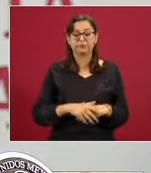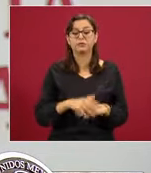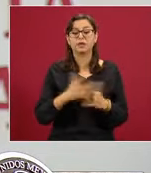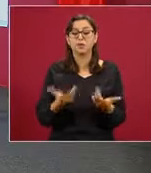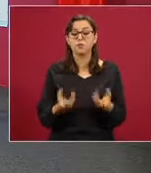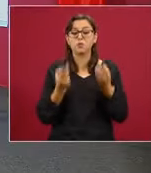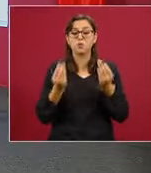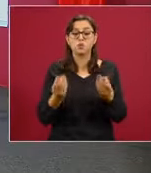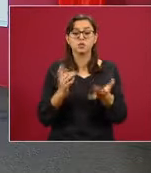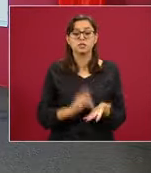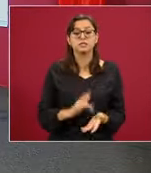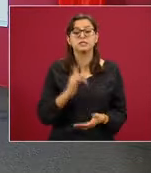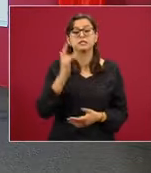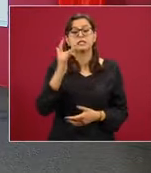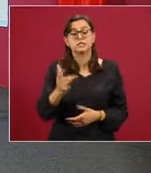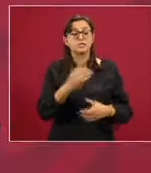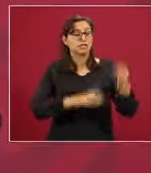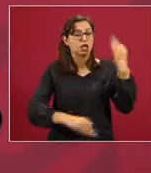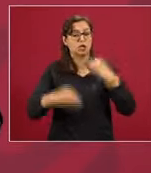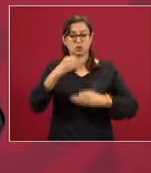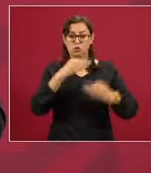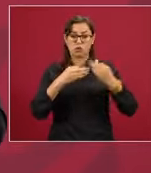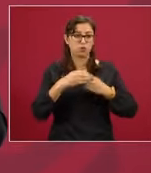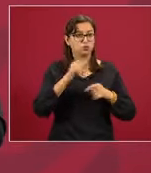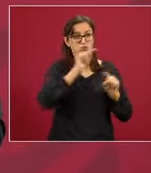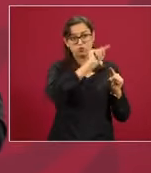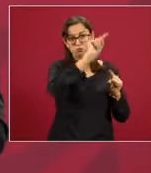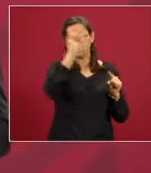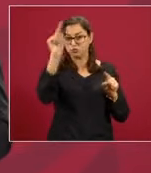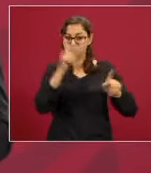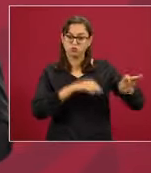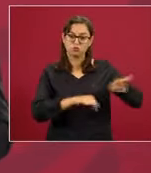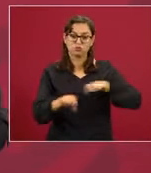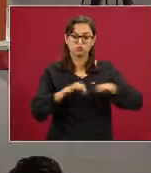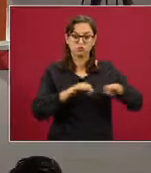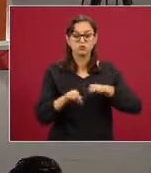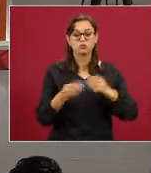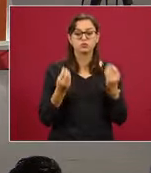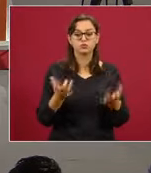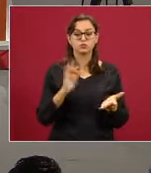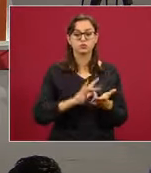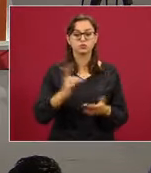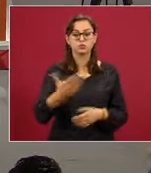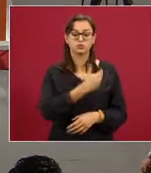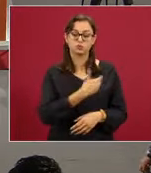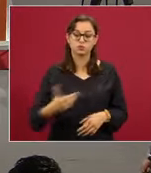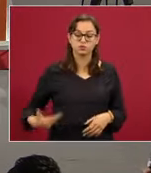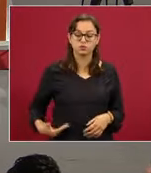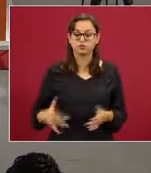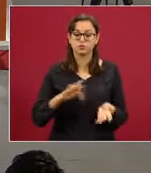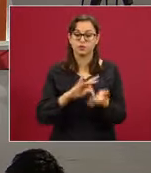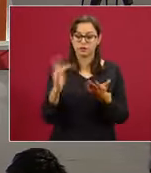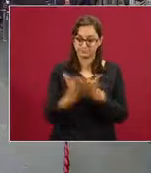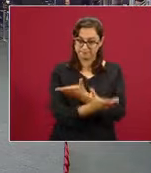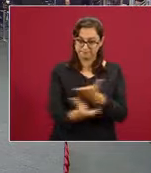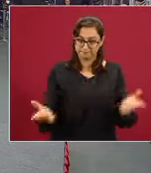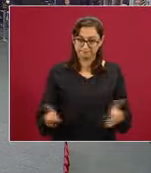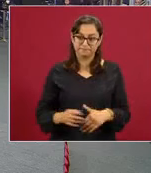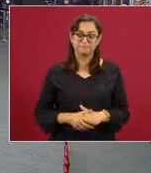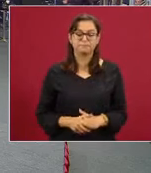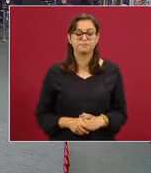agradecer muy especialmente el trabajo en todos ellos, en todos los consulados de México. Muchas gracias, señor presidente. Gracias, señoras y señores.